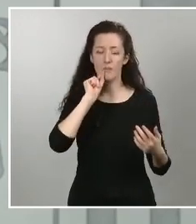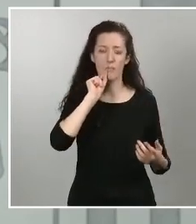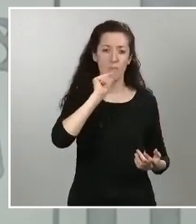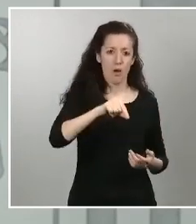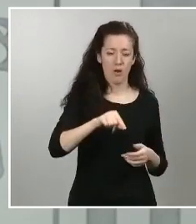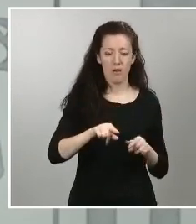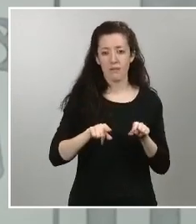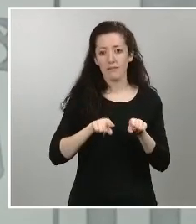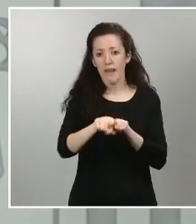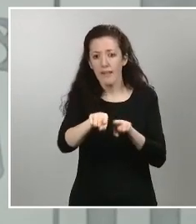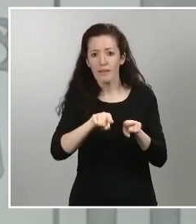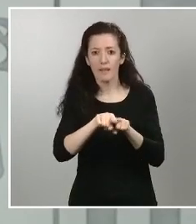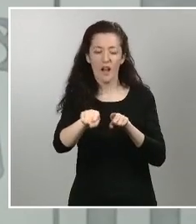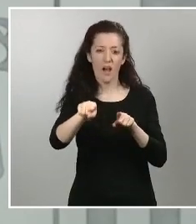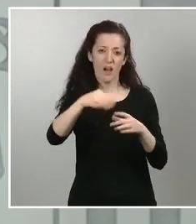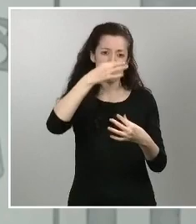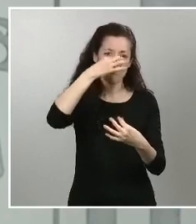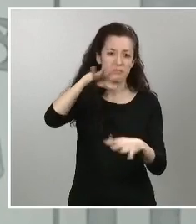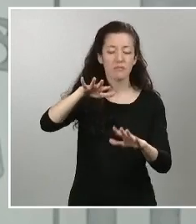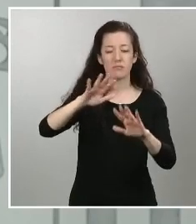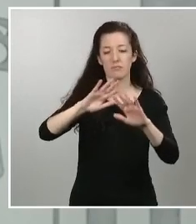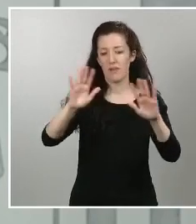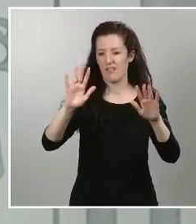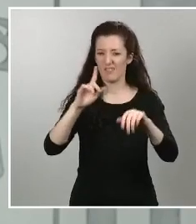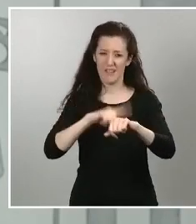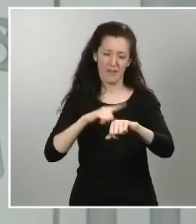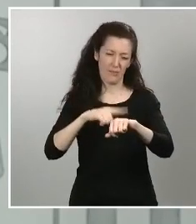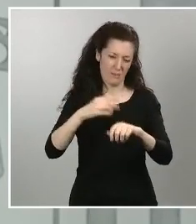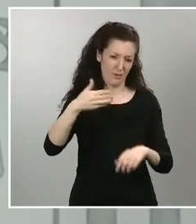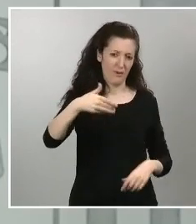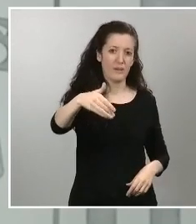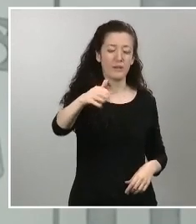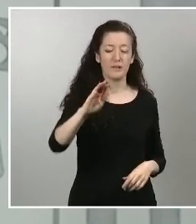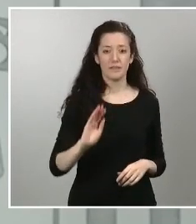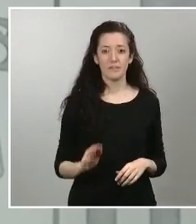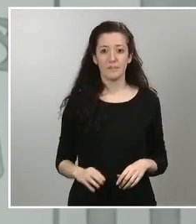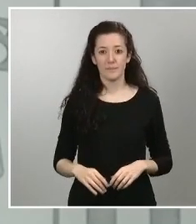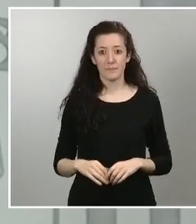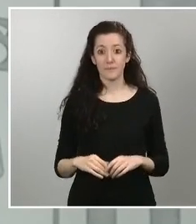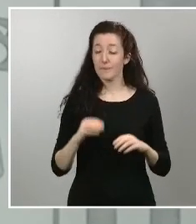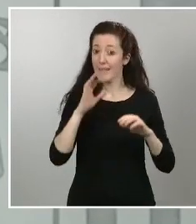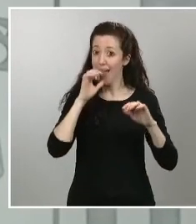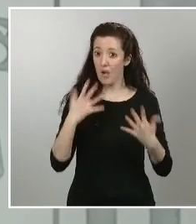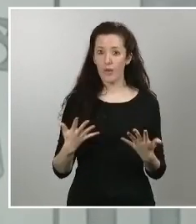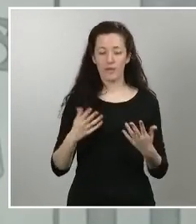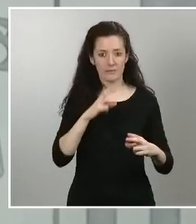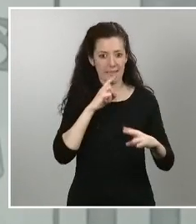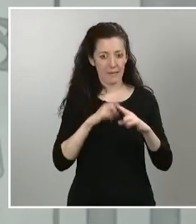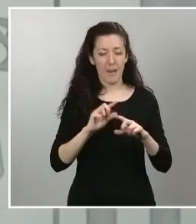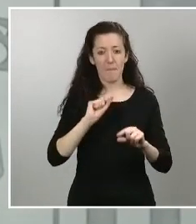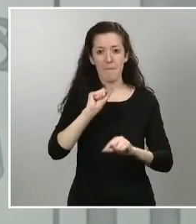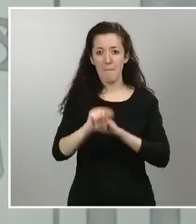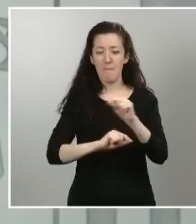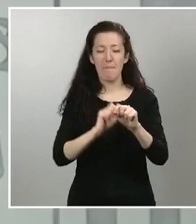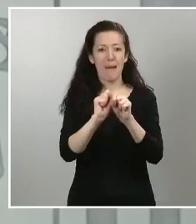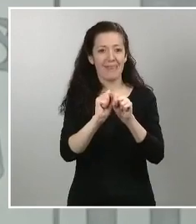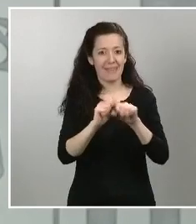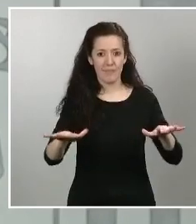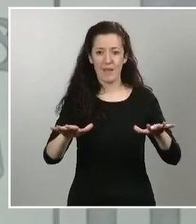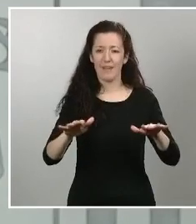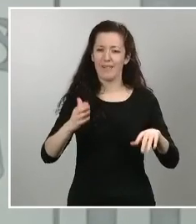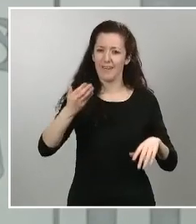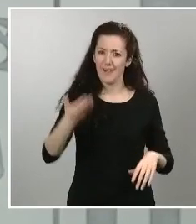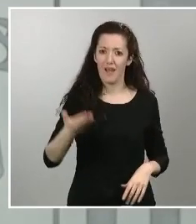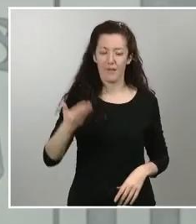cuestión de matiz que se quiera plantear estamos en una pandemia grave muy grave para la salud de nuestros